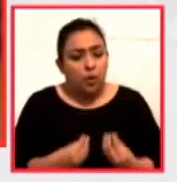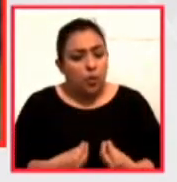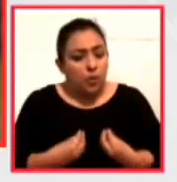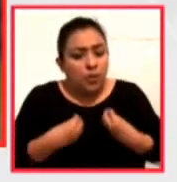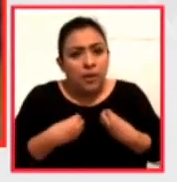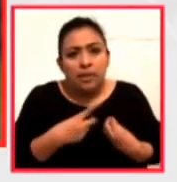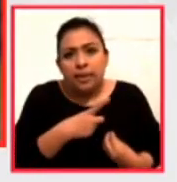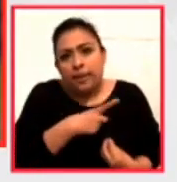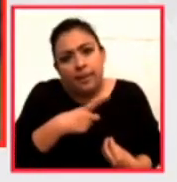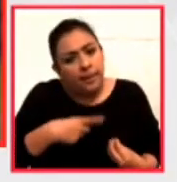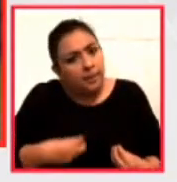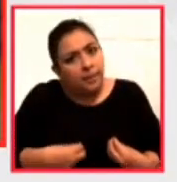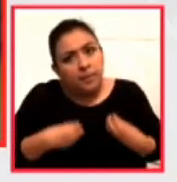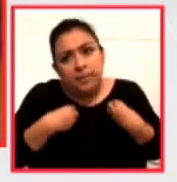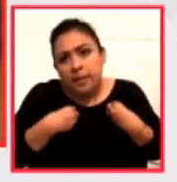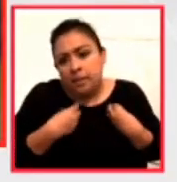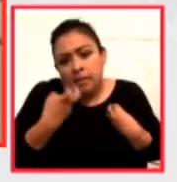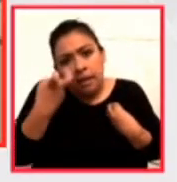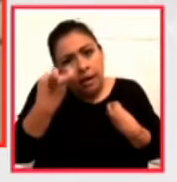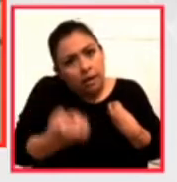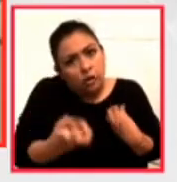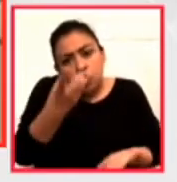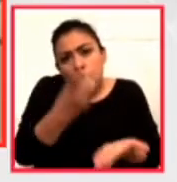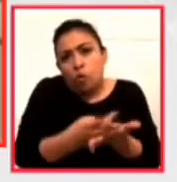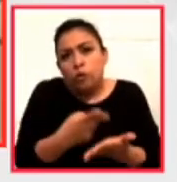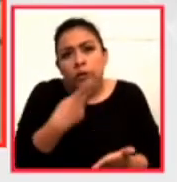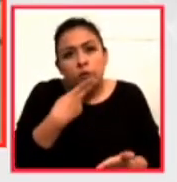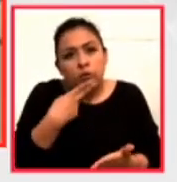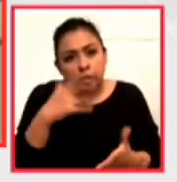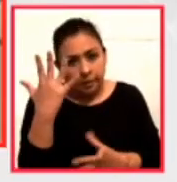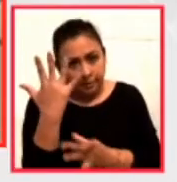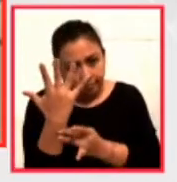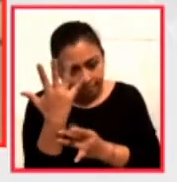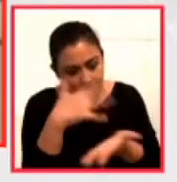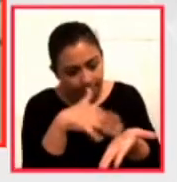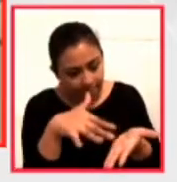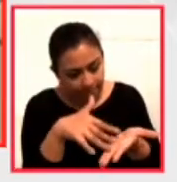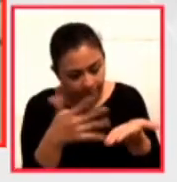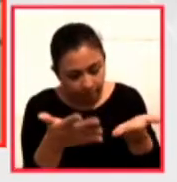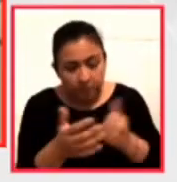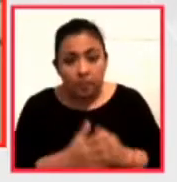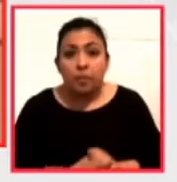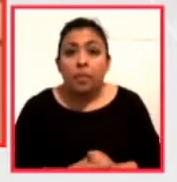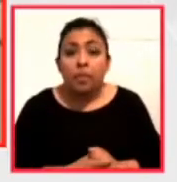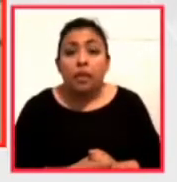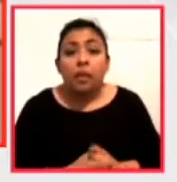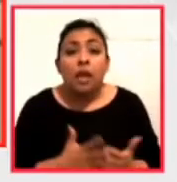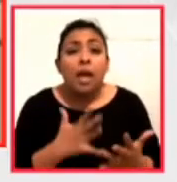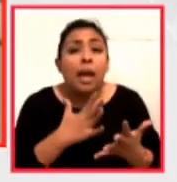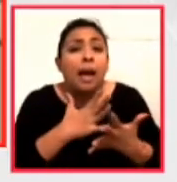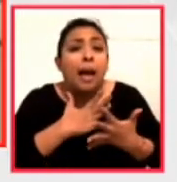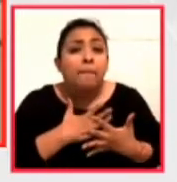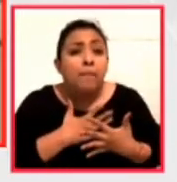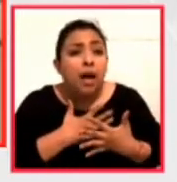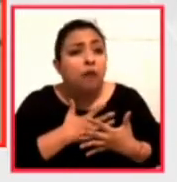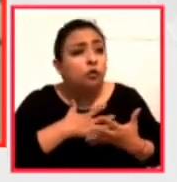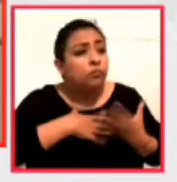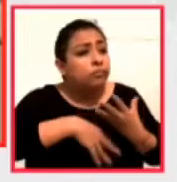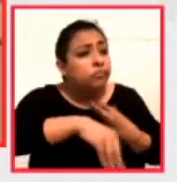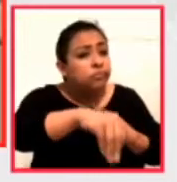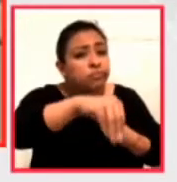que es para lo único que sirve. Dice así Amaos los unos a los otros